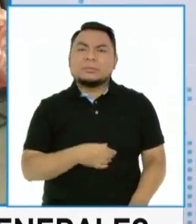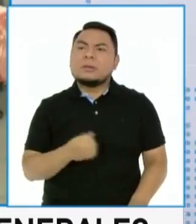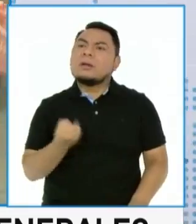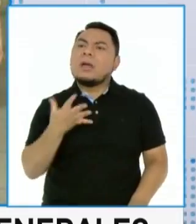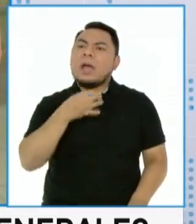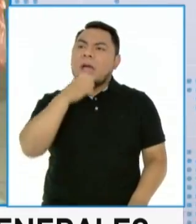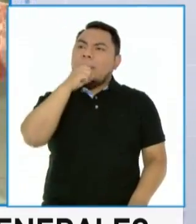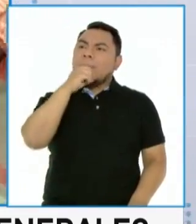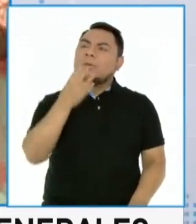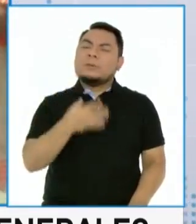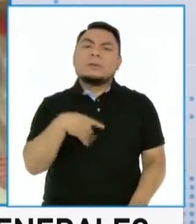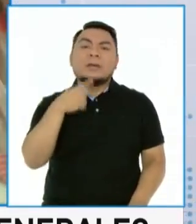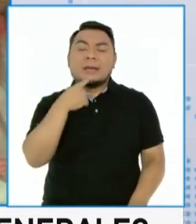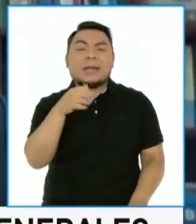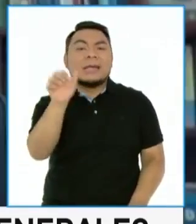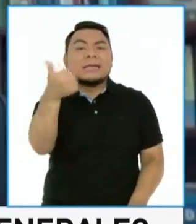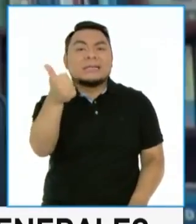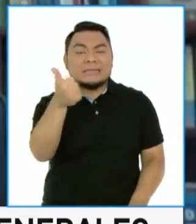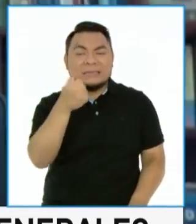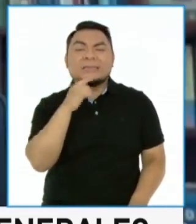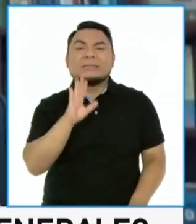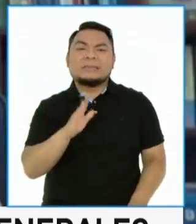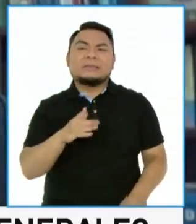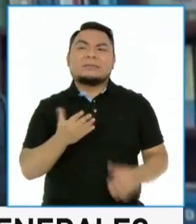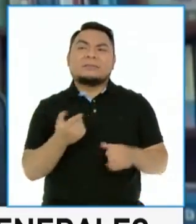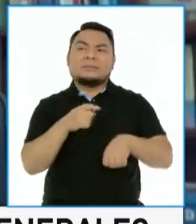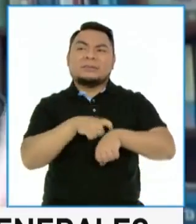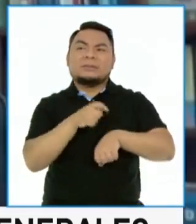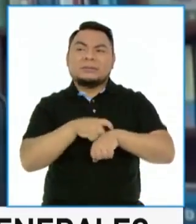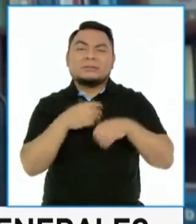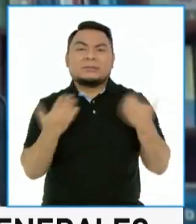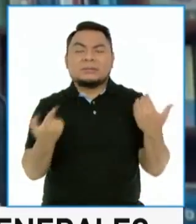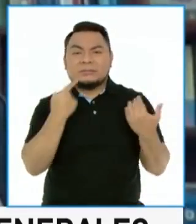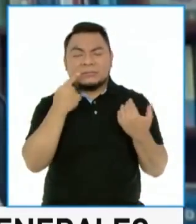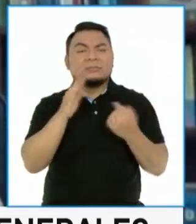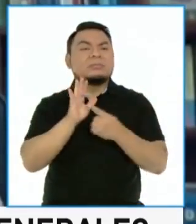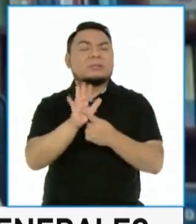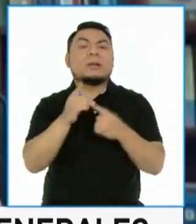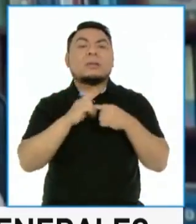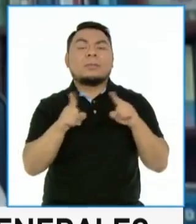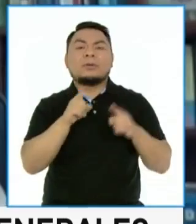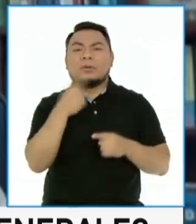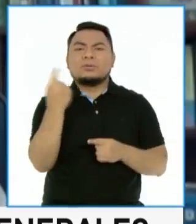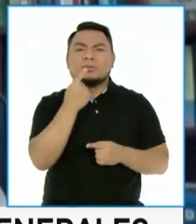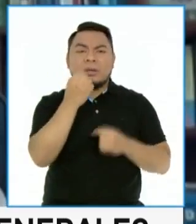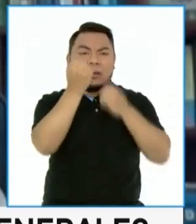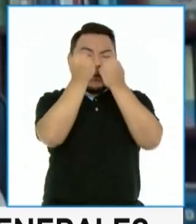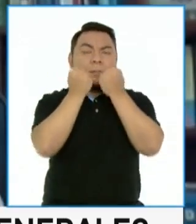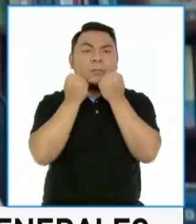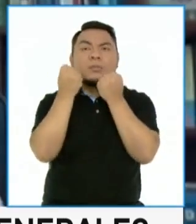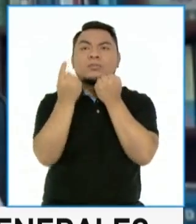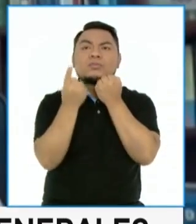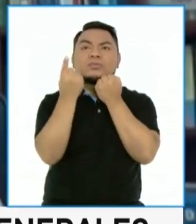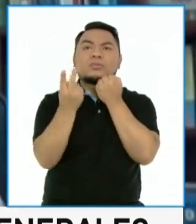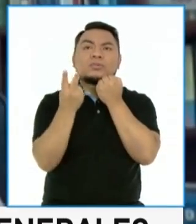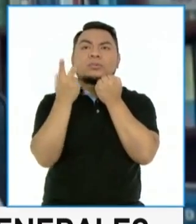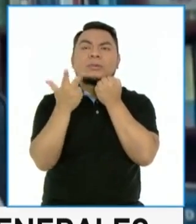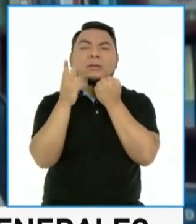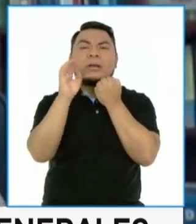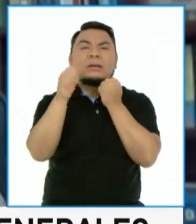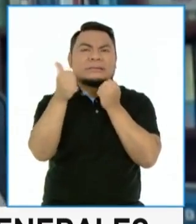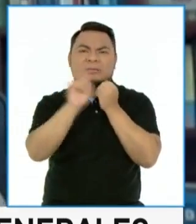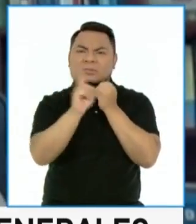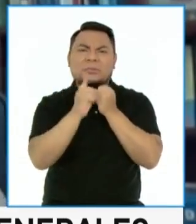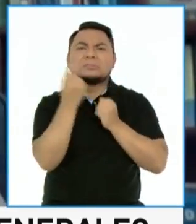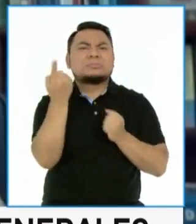Se dijo 10 segundos como un tiempo, digamos, referencial. Sin embargo, no solo basta apenas un par